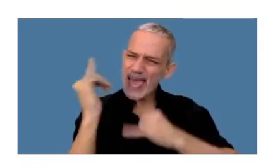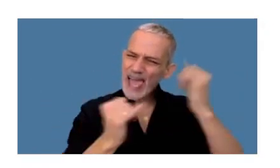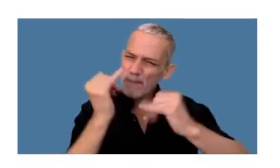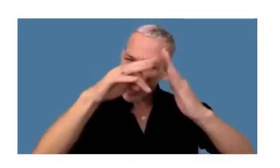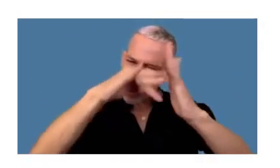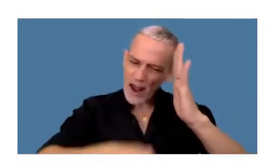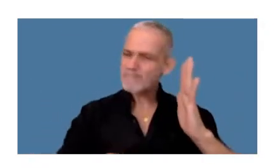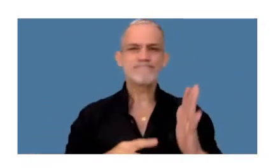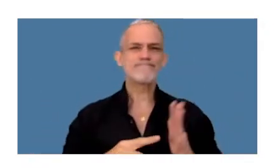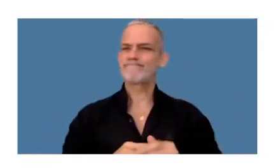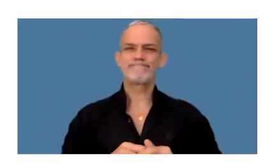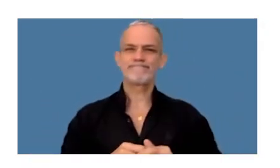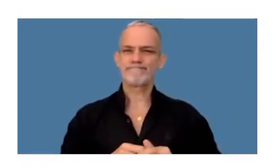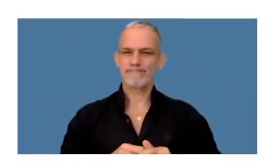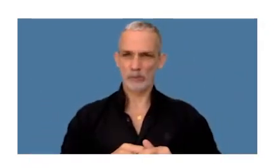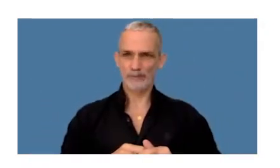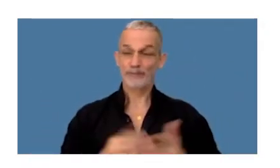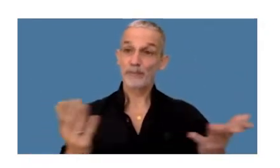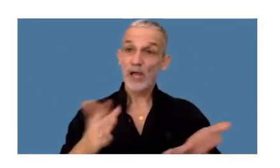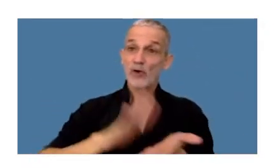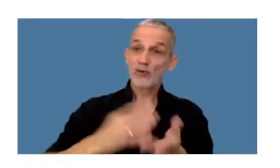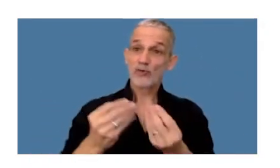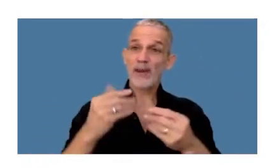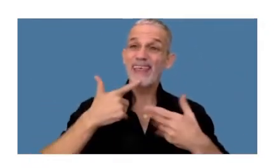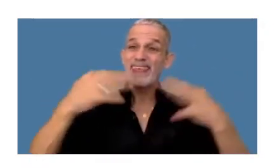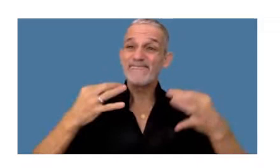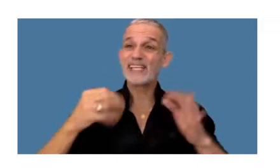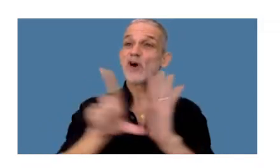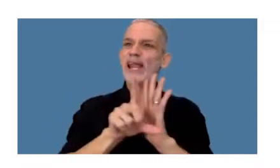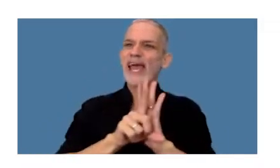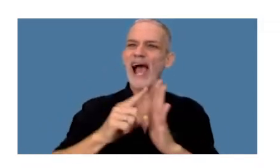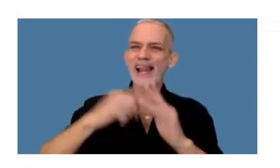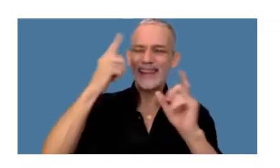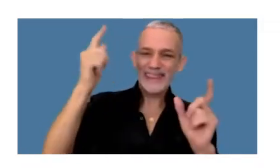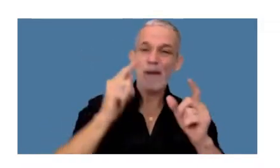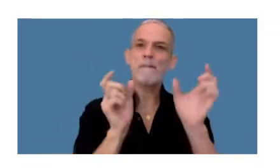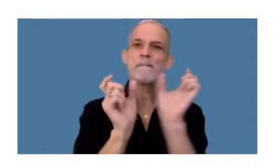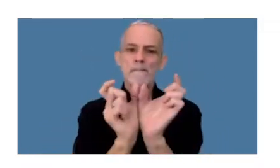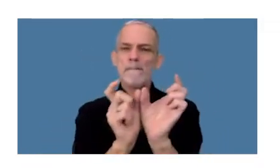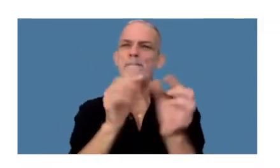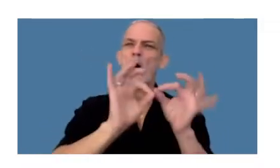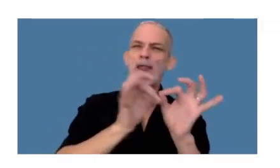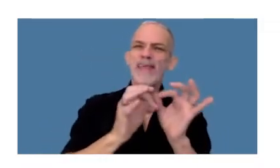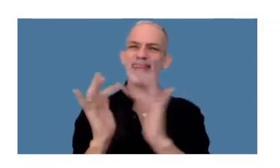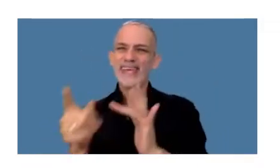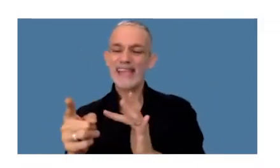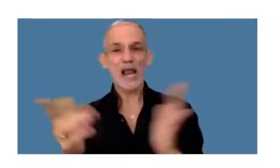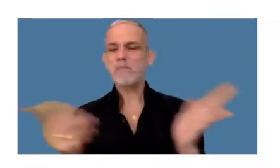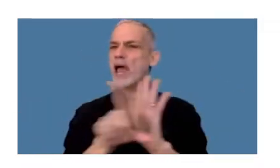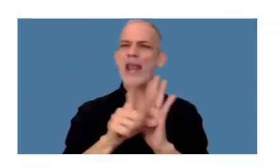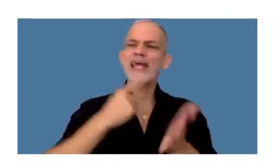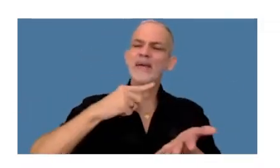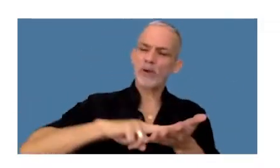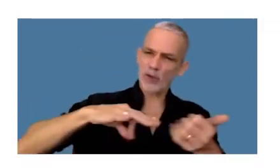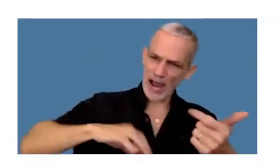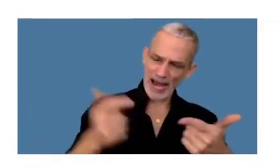activos Respecto de la definición legal del concepto moneda digital entonces ni la ley de impuestos